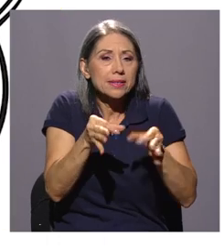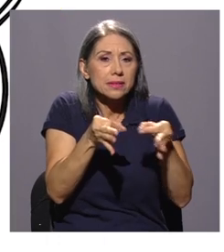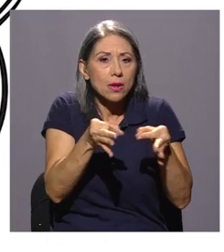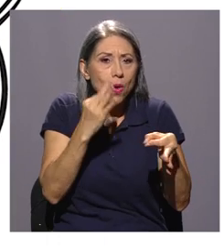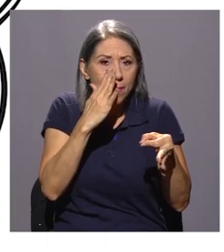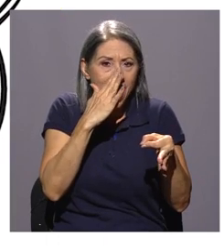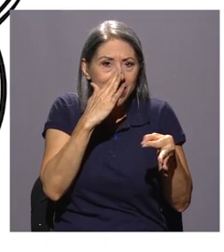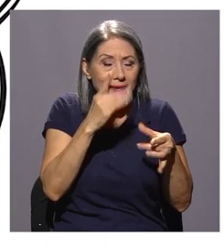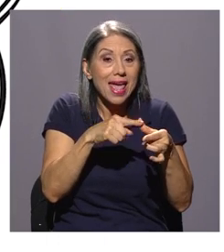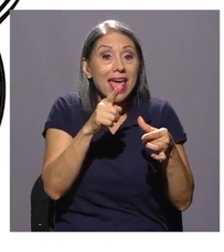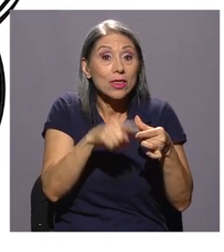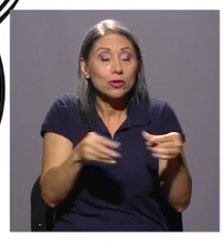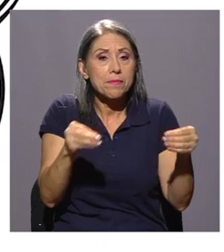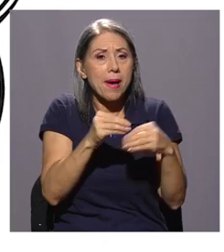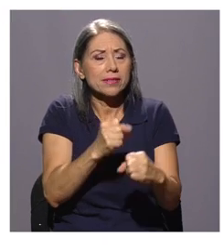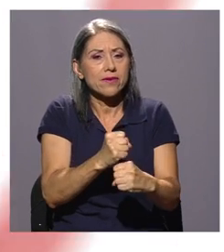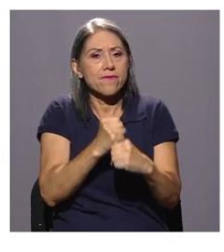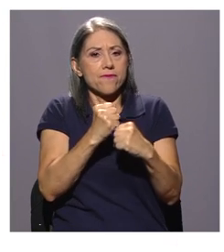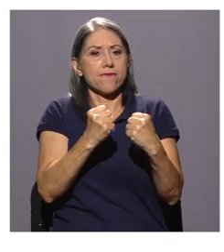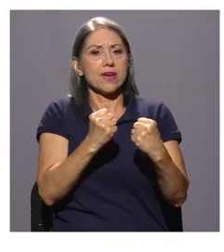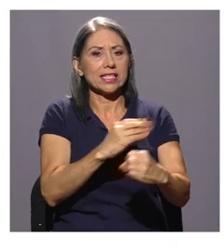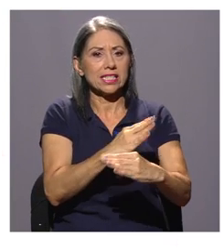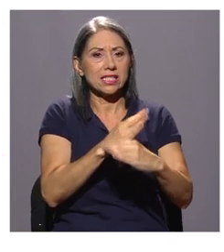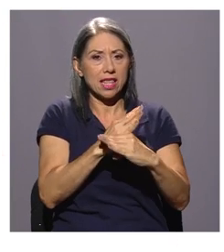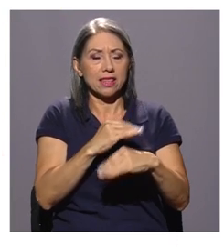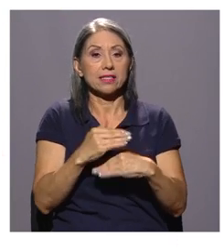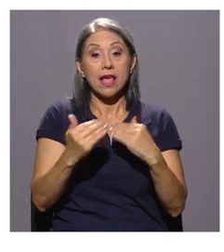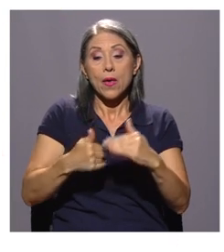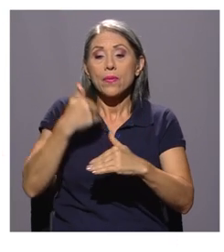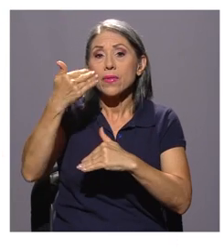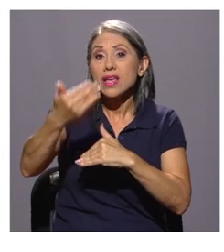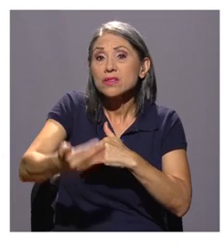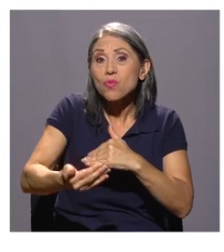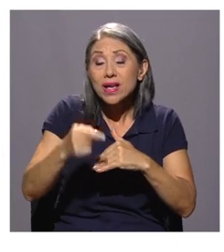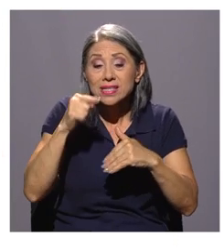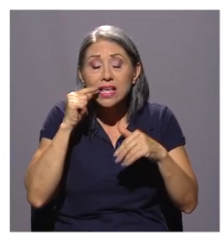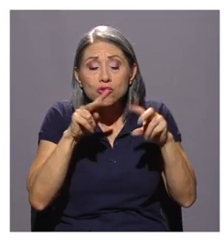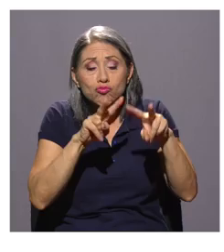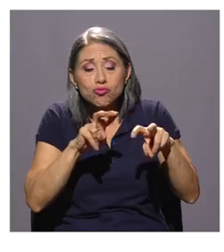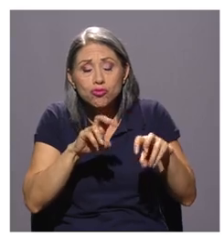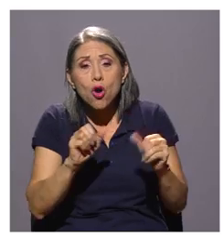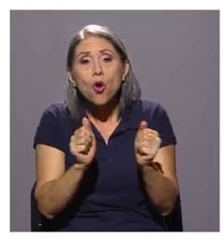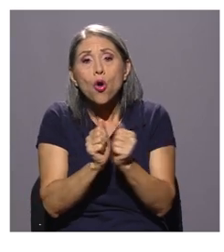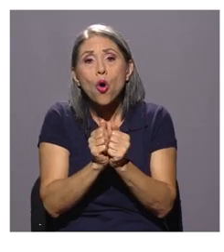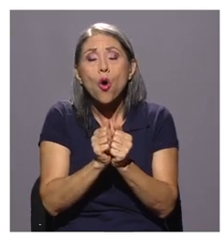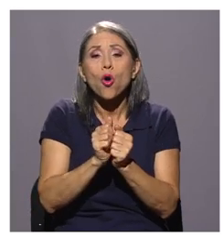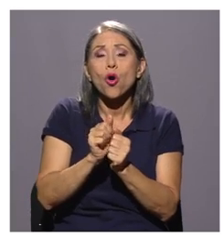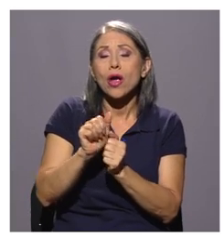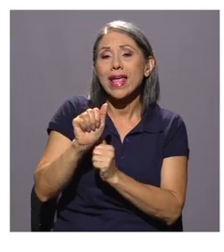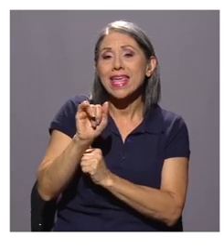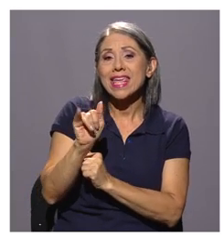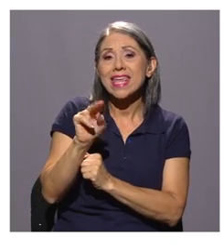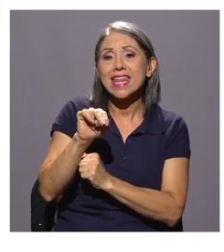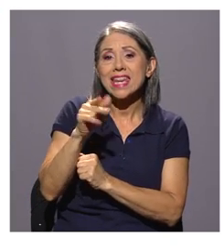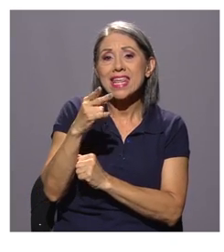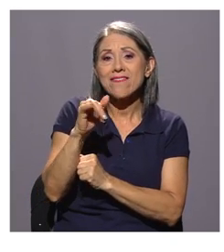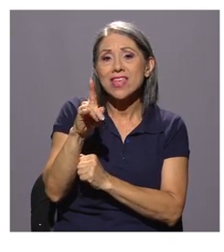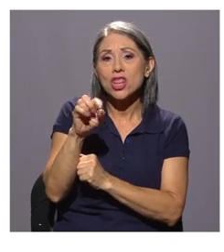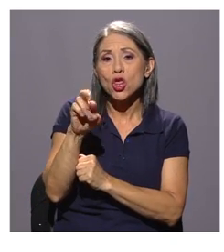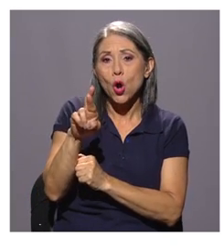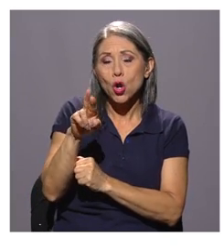una célula madre y por consiguiente las volvió más resistentes. Después procedió a tratarlas con inhibidores de proteínas MAF-K.